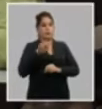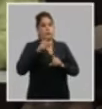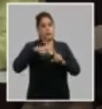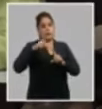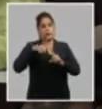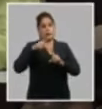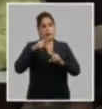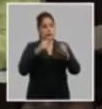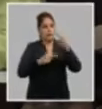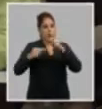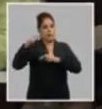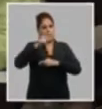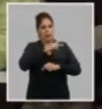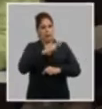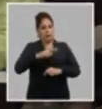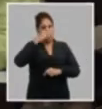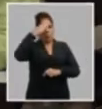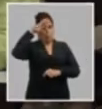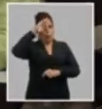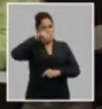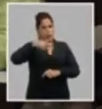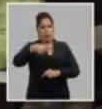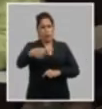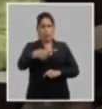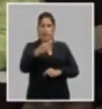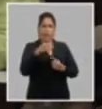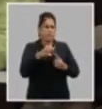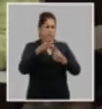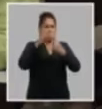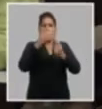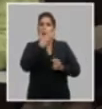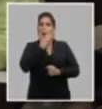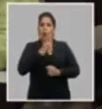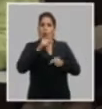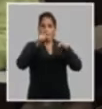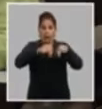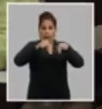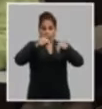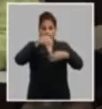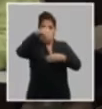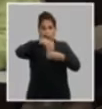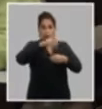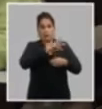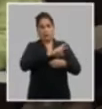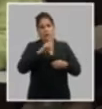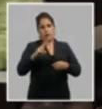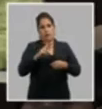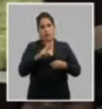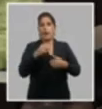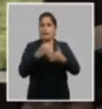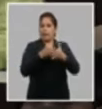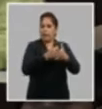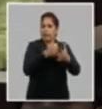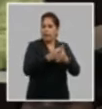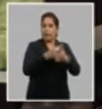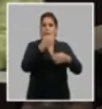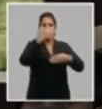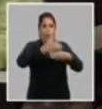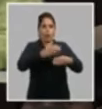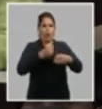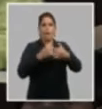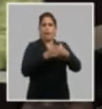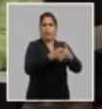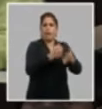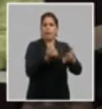tareas que protagonizan en la cotidianidad que protagonizan en la etapa actual dentro de la revolución en el enfrentamiento al bloqueo